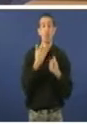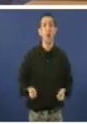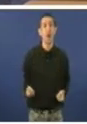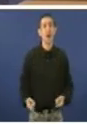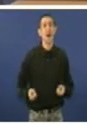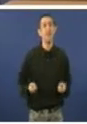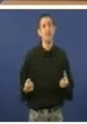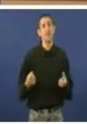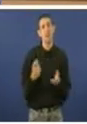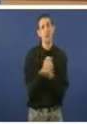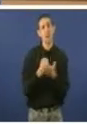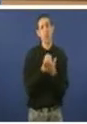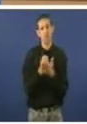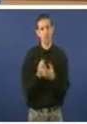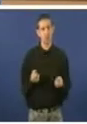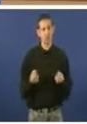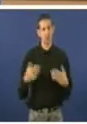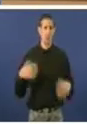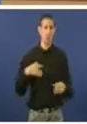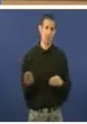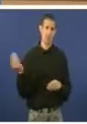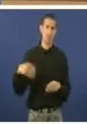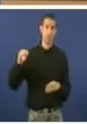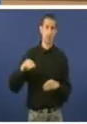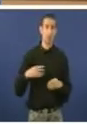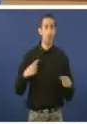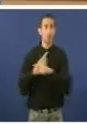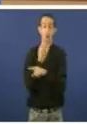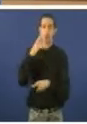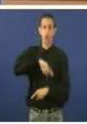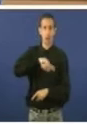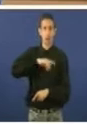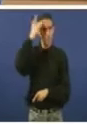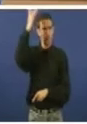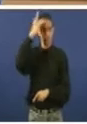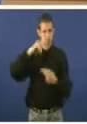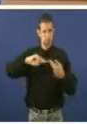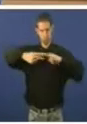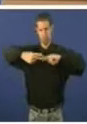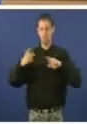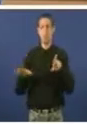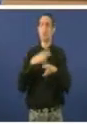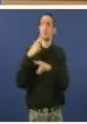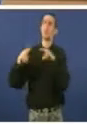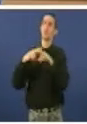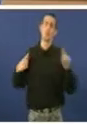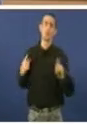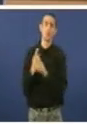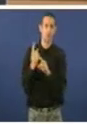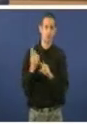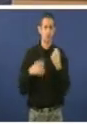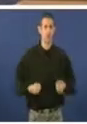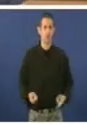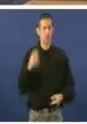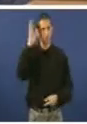que vai en contra de calquer principio ético e de calquer principio político que sustente unha sanidade pública de calidad.